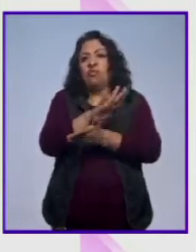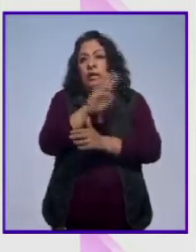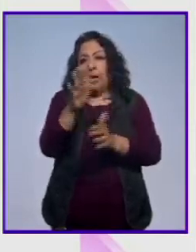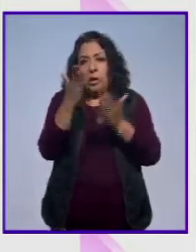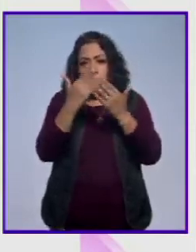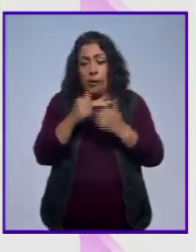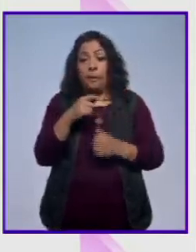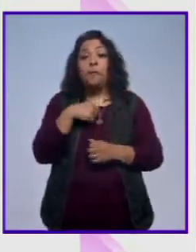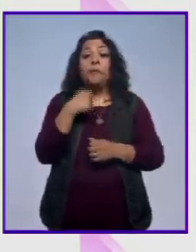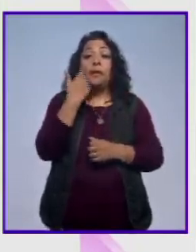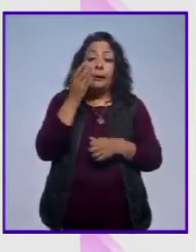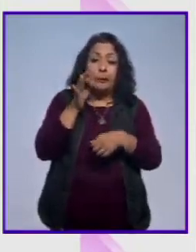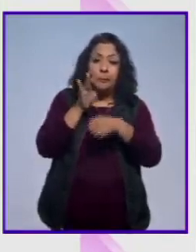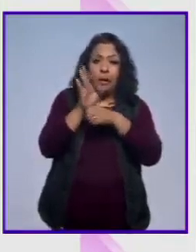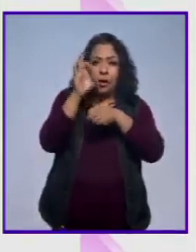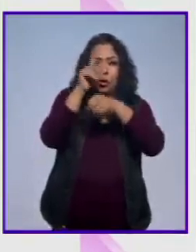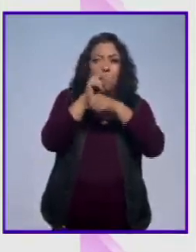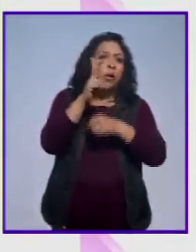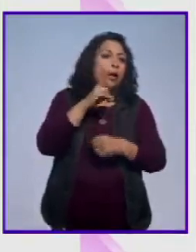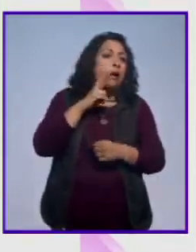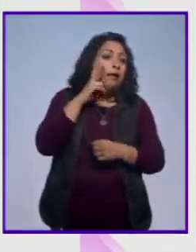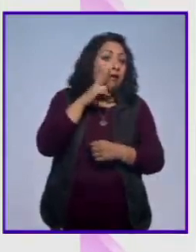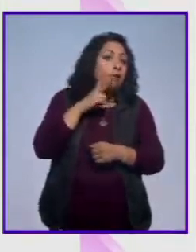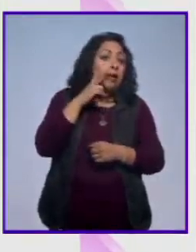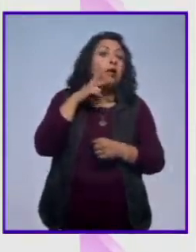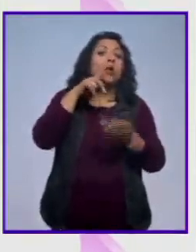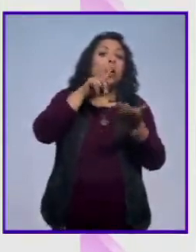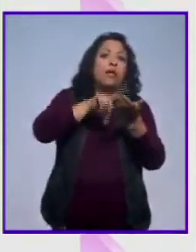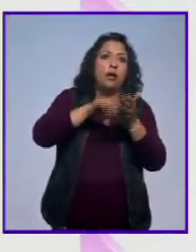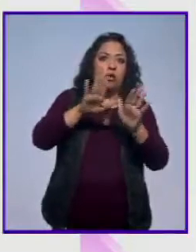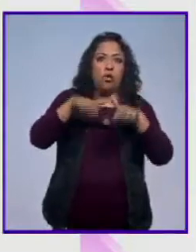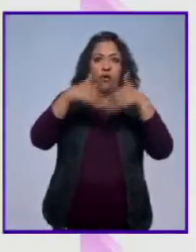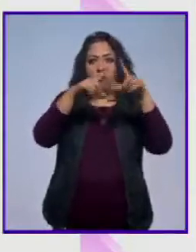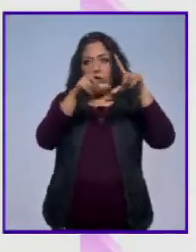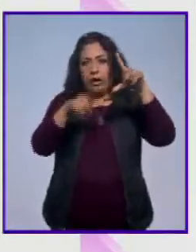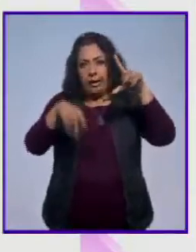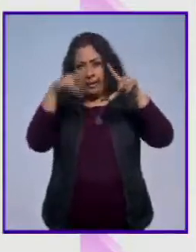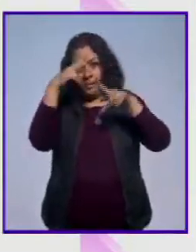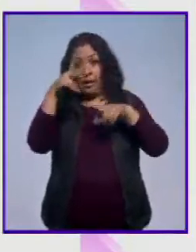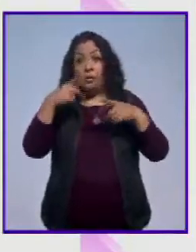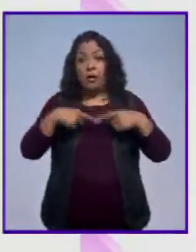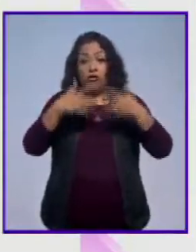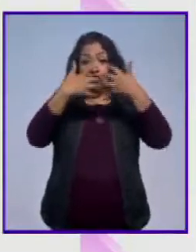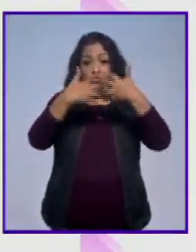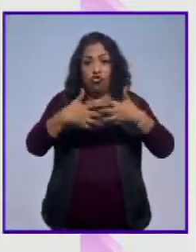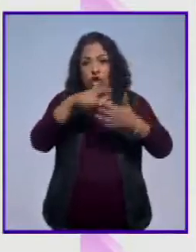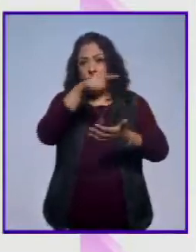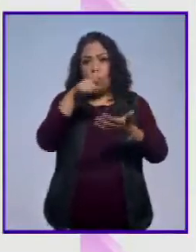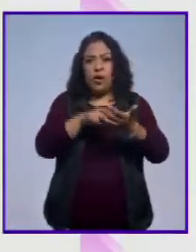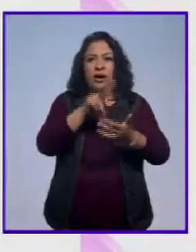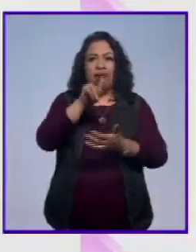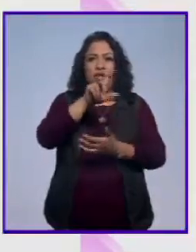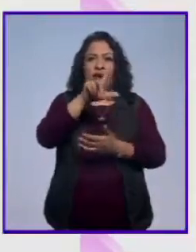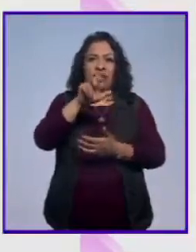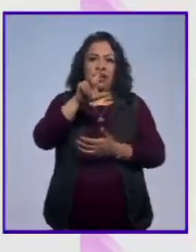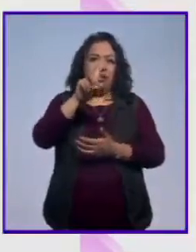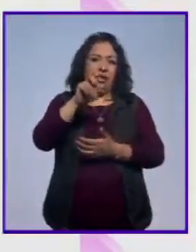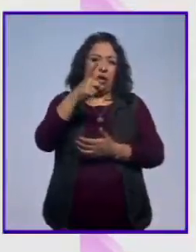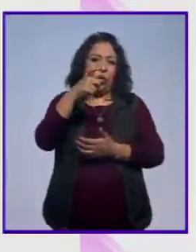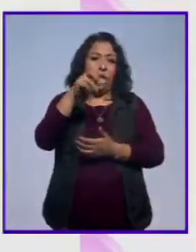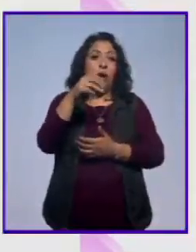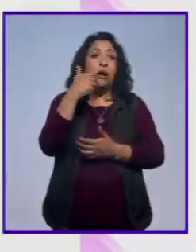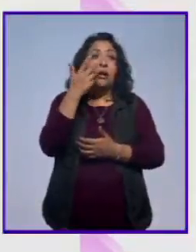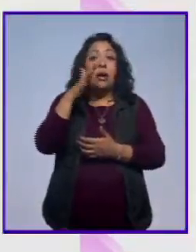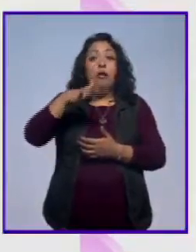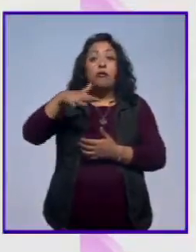Además de fomentar la cultura del vino dentro y fuera del país, los productores del Valle de Guadalupe están buscando con